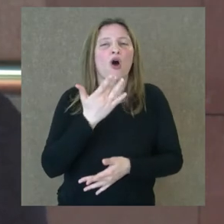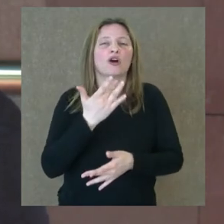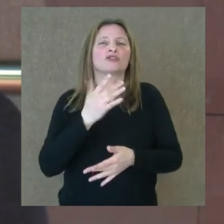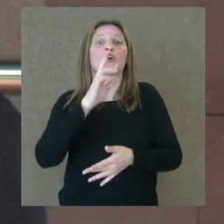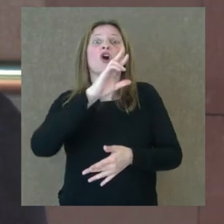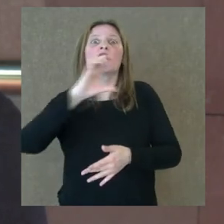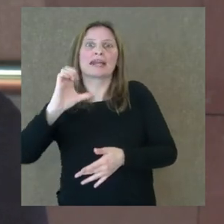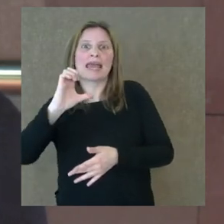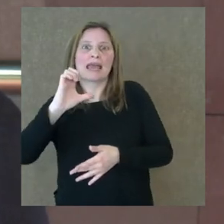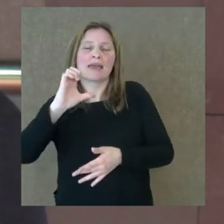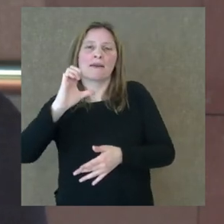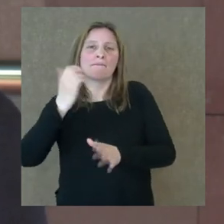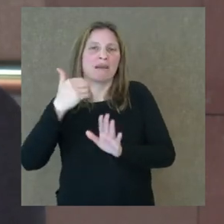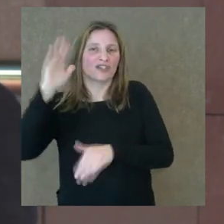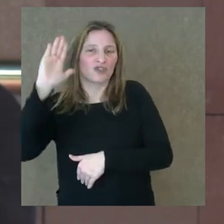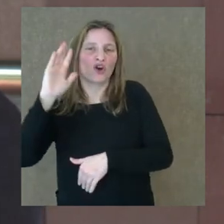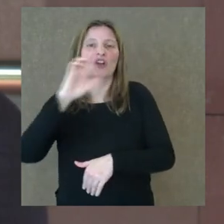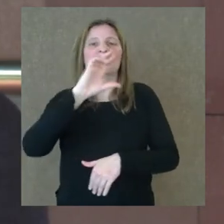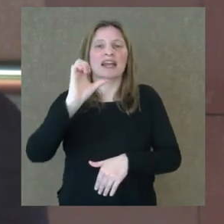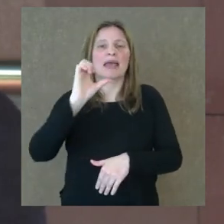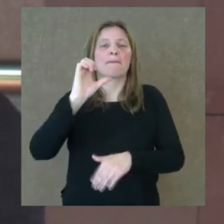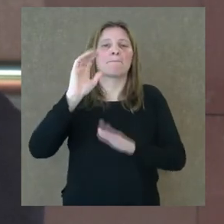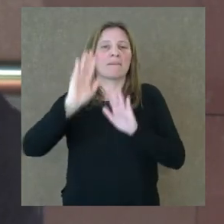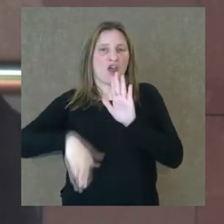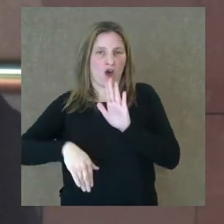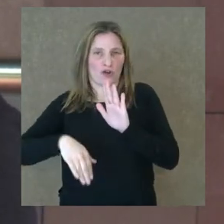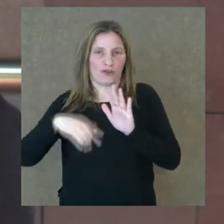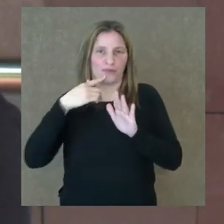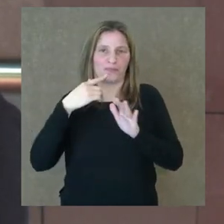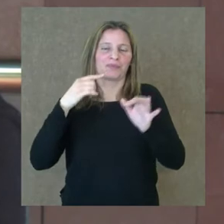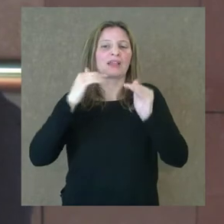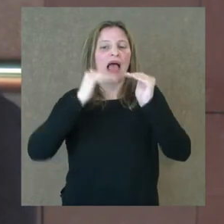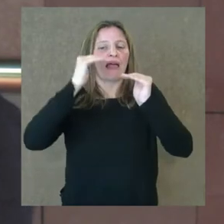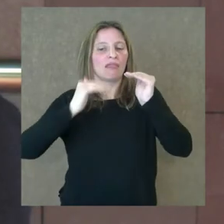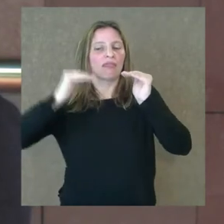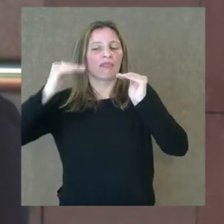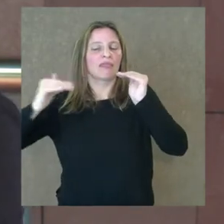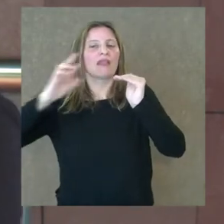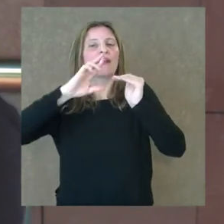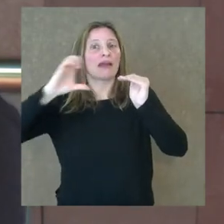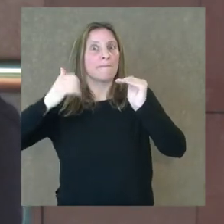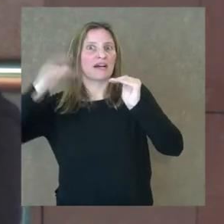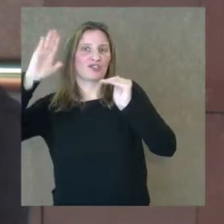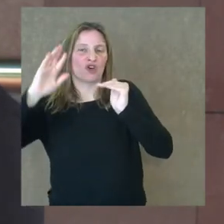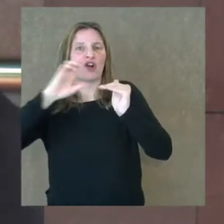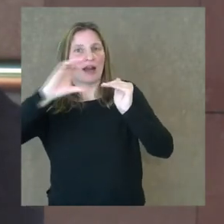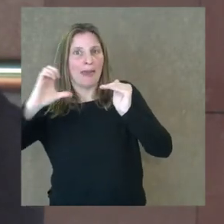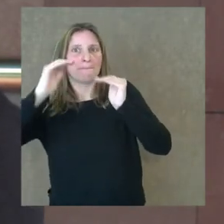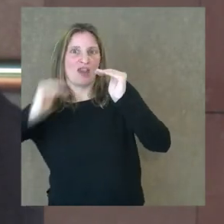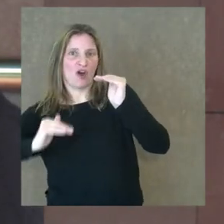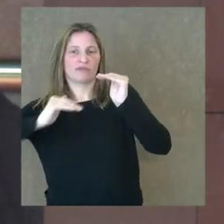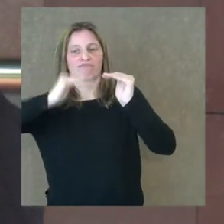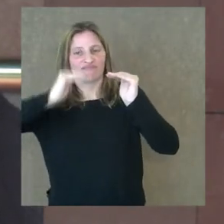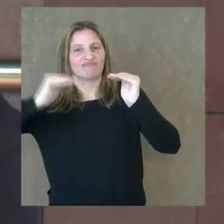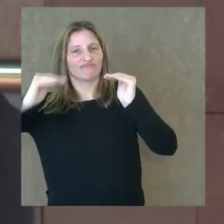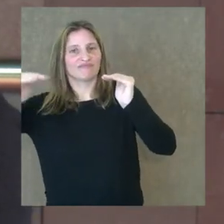re mayor y re menor. Todo el concierto va a estar en la tonalidad re, re mayor y re menor. O sea